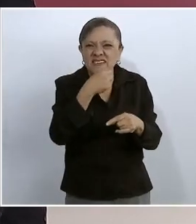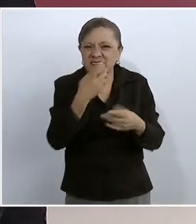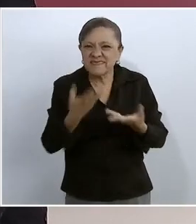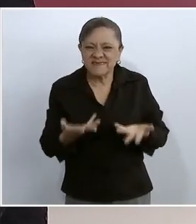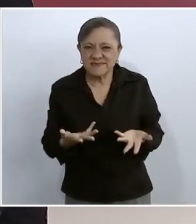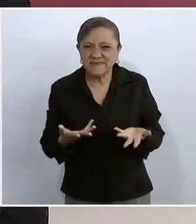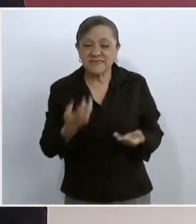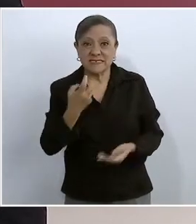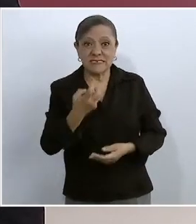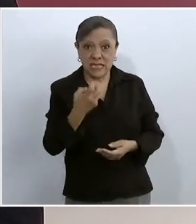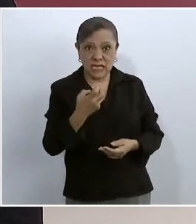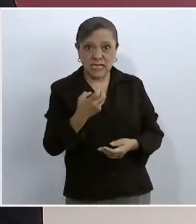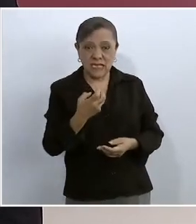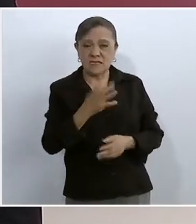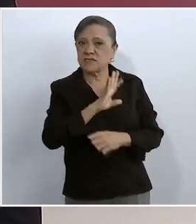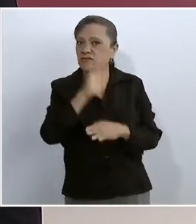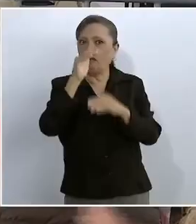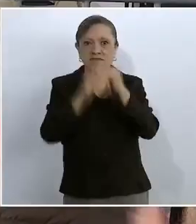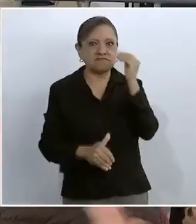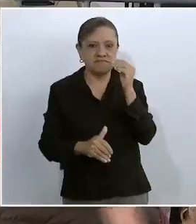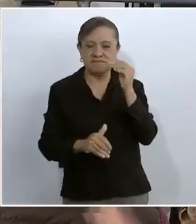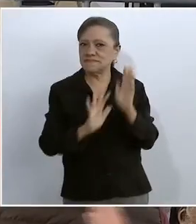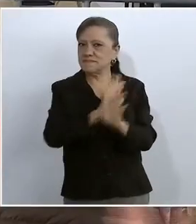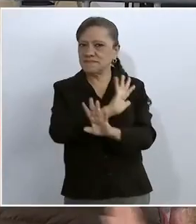eso ya se terminó.